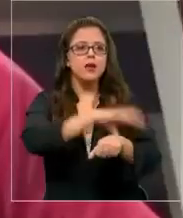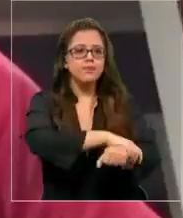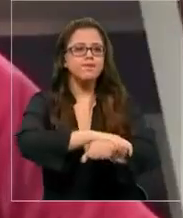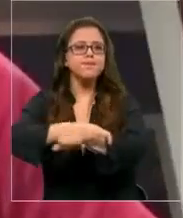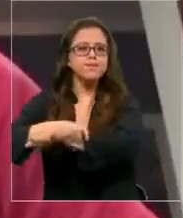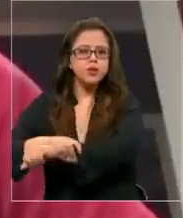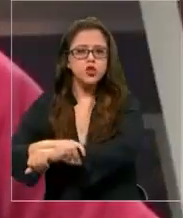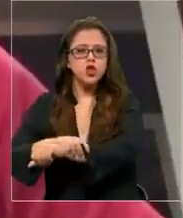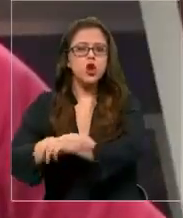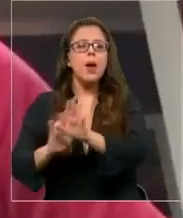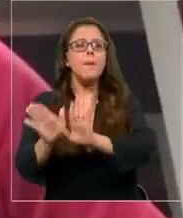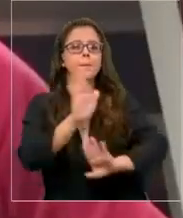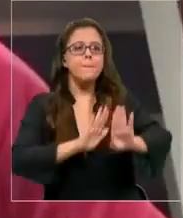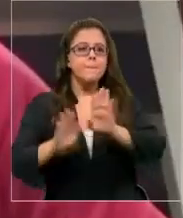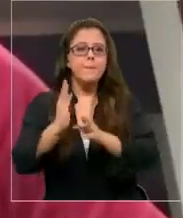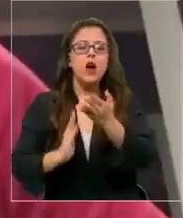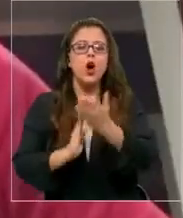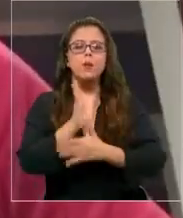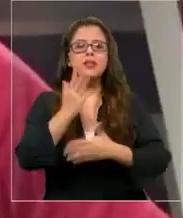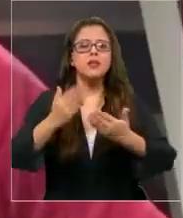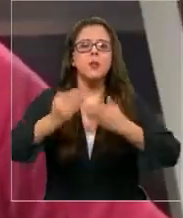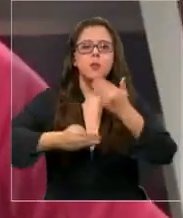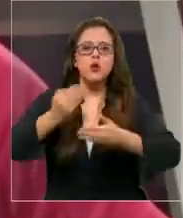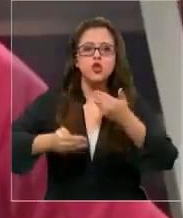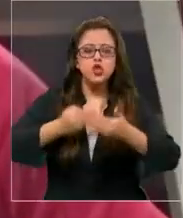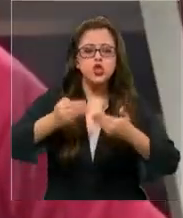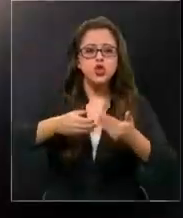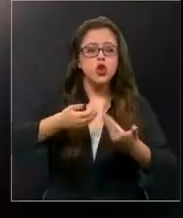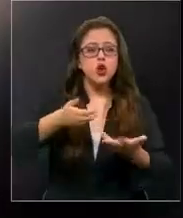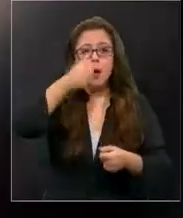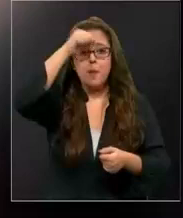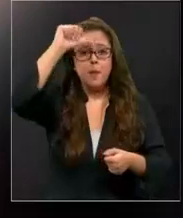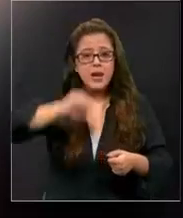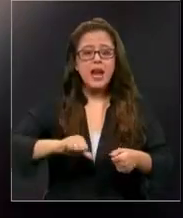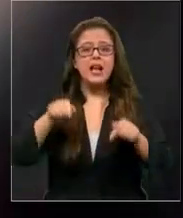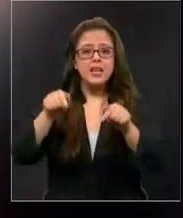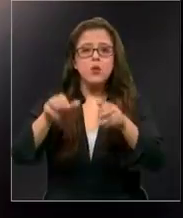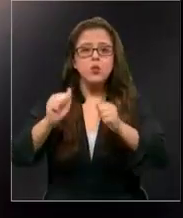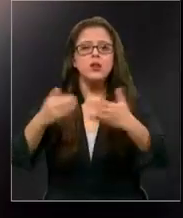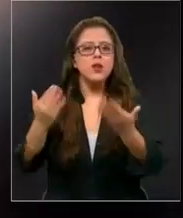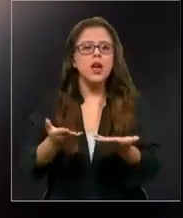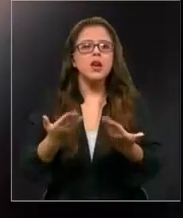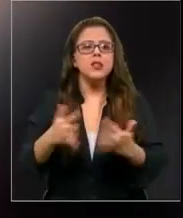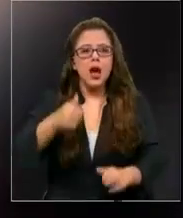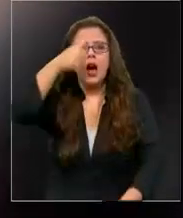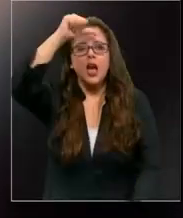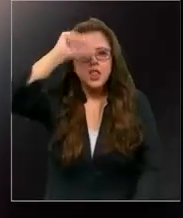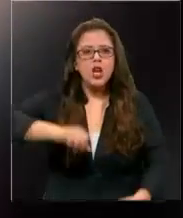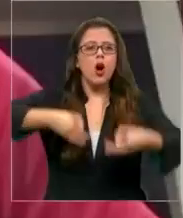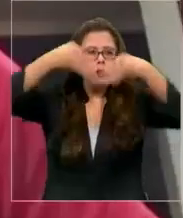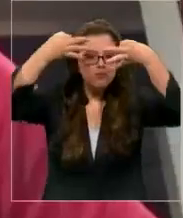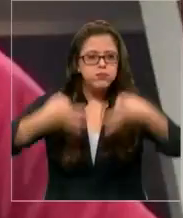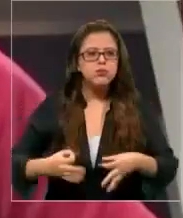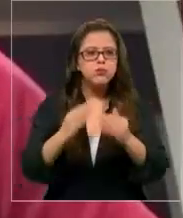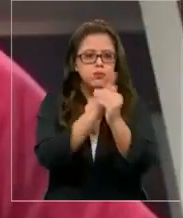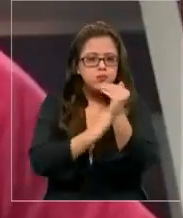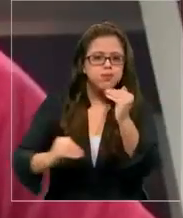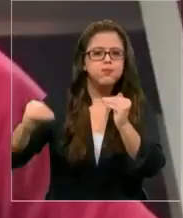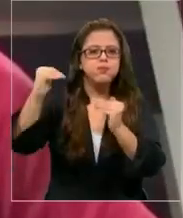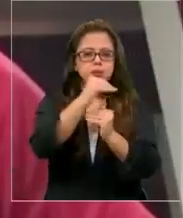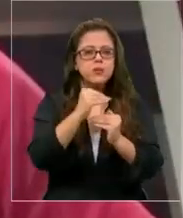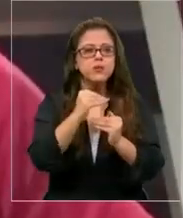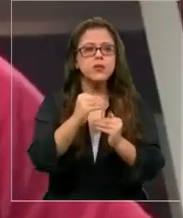finalidad de iniciar este proceso penal y que la justicia penal aplique la mayor rigurosidad castigando y